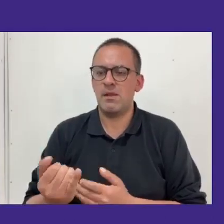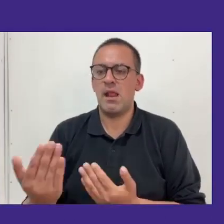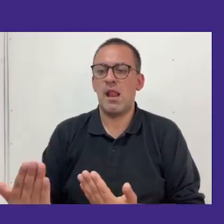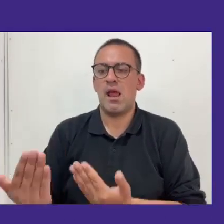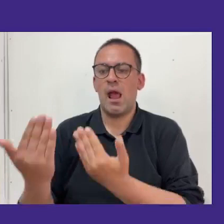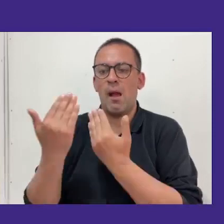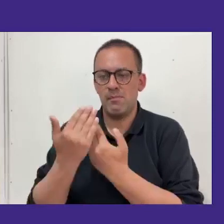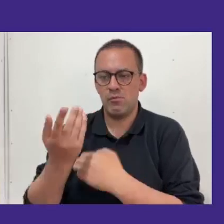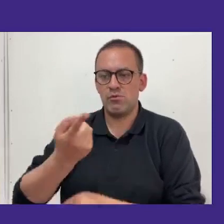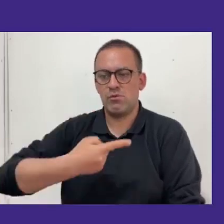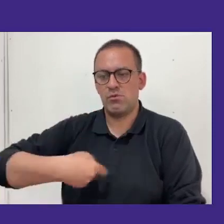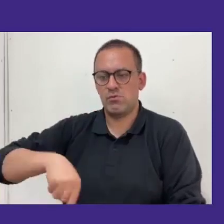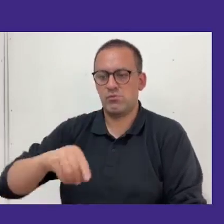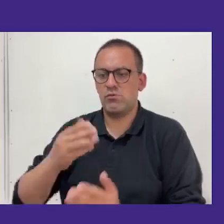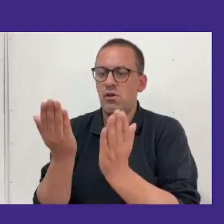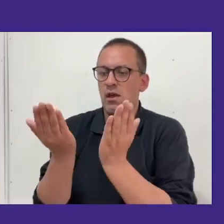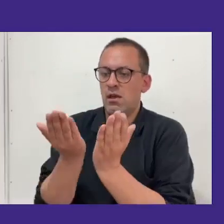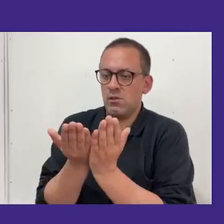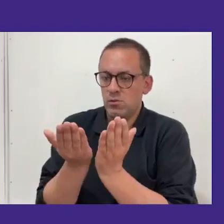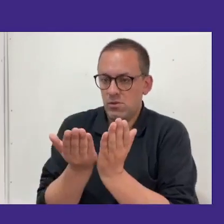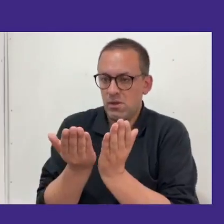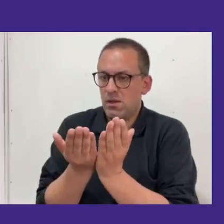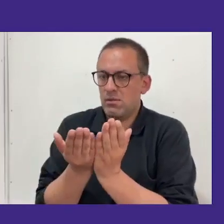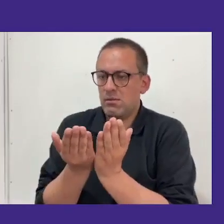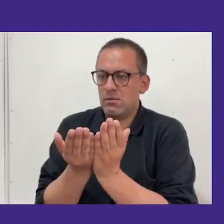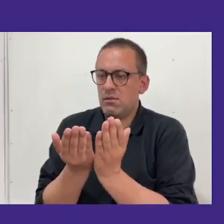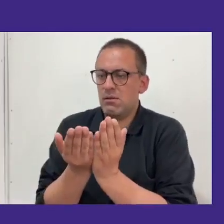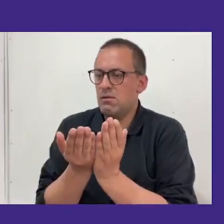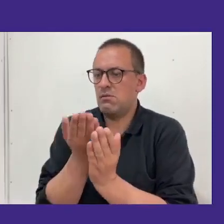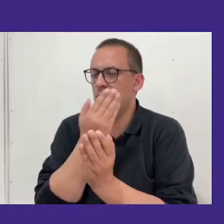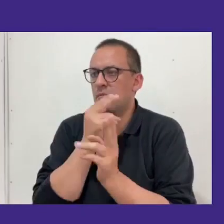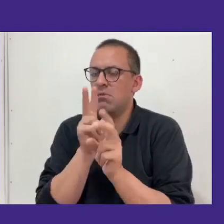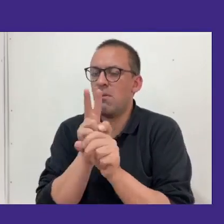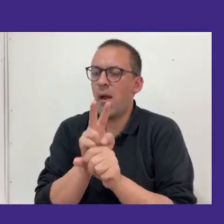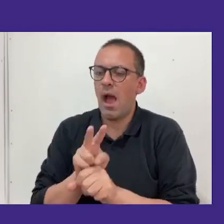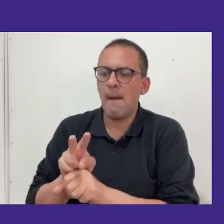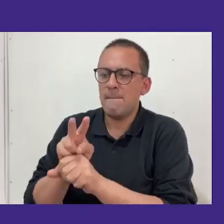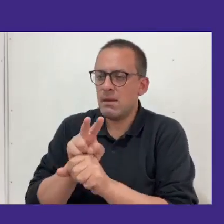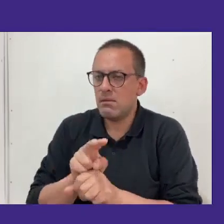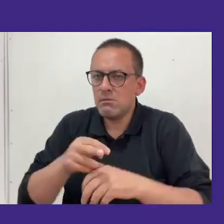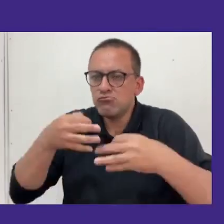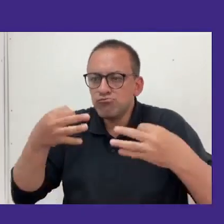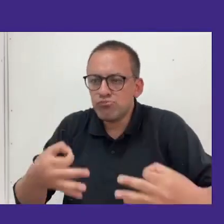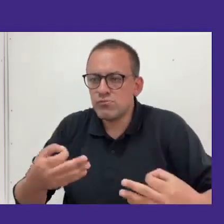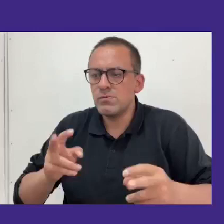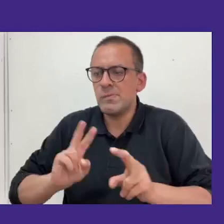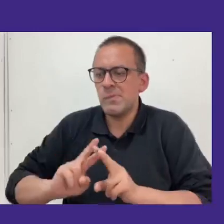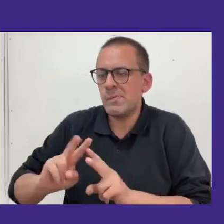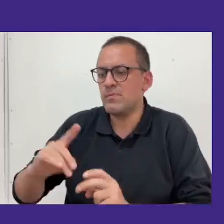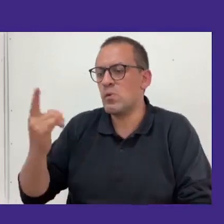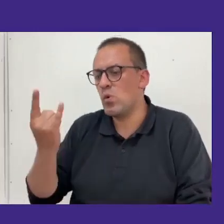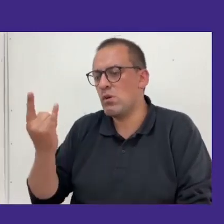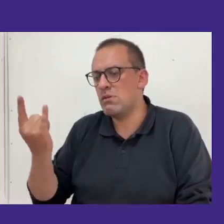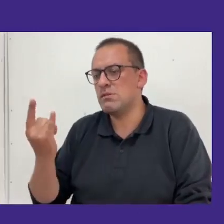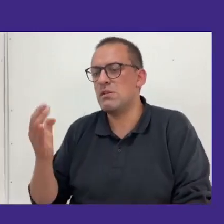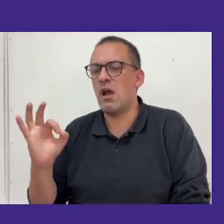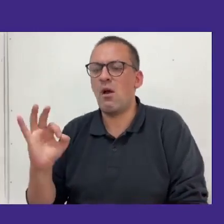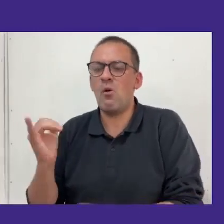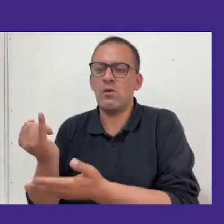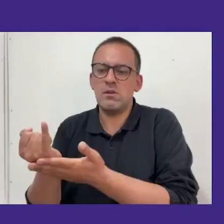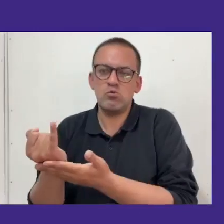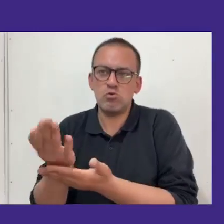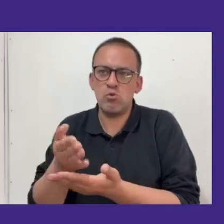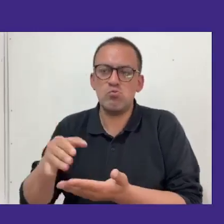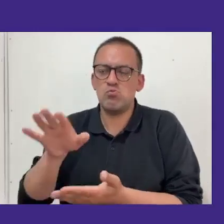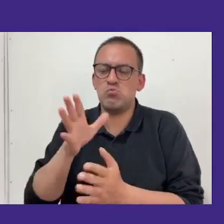detrás para nosotros que como estudiantes no tenemos manejo administrativo real de cómo funciona la universidad o las instituciones